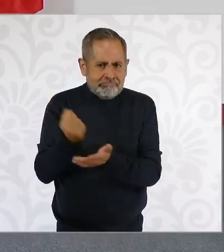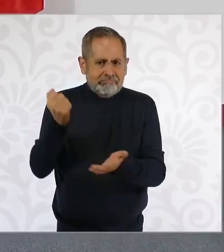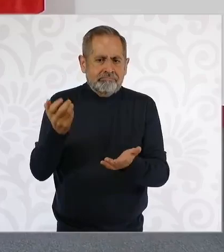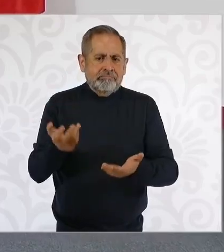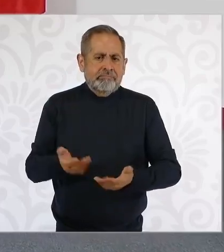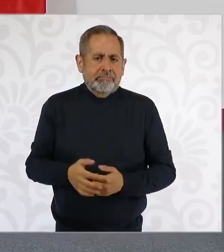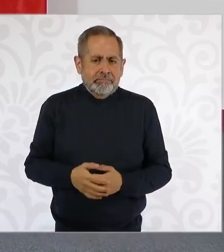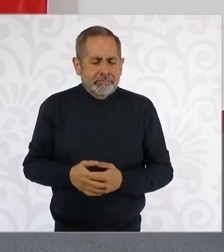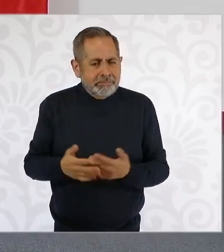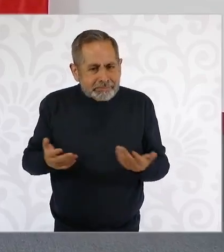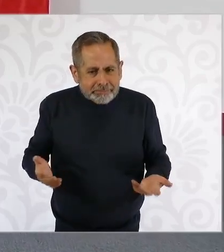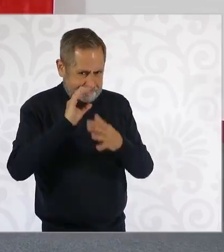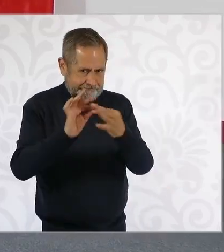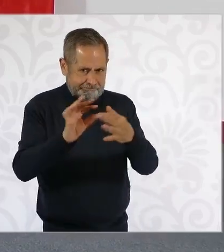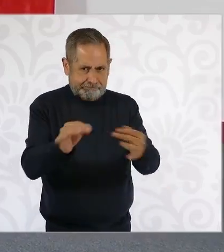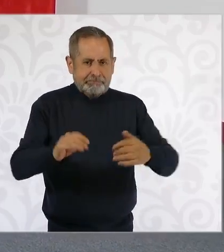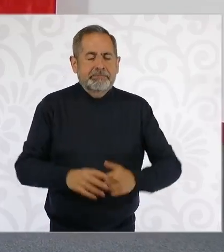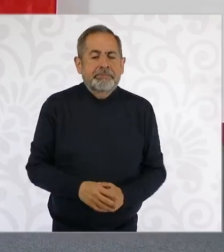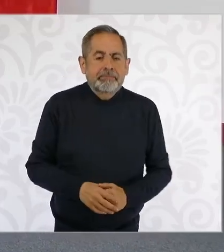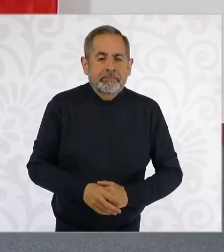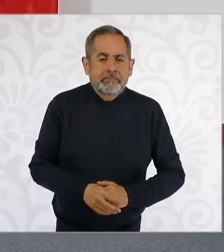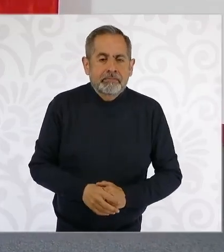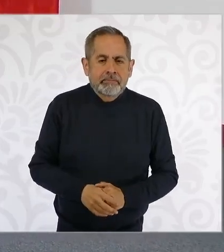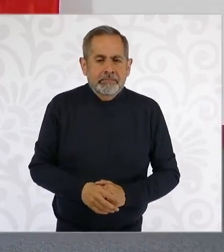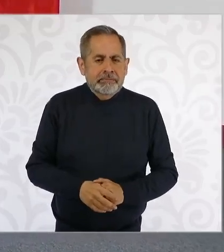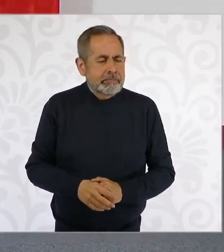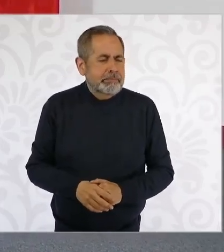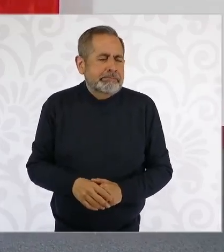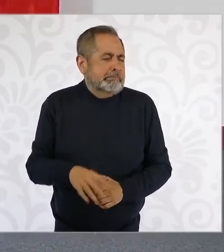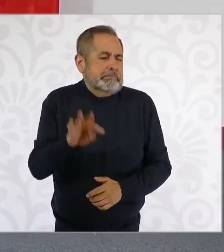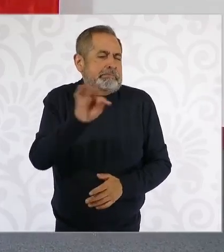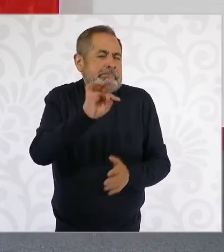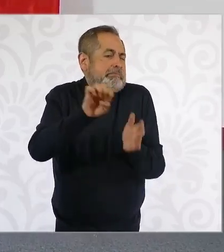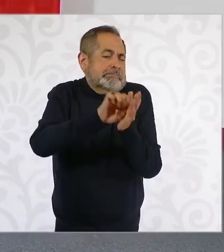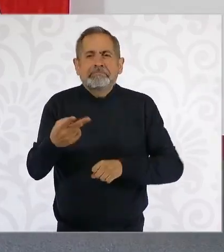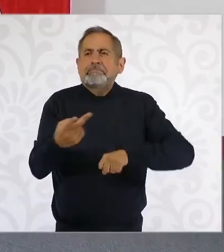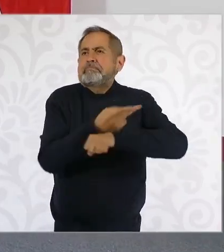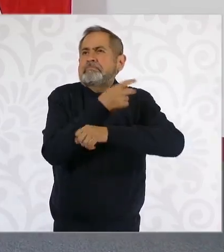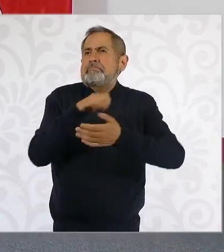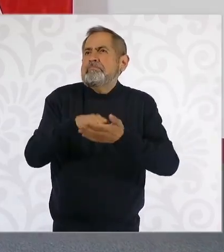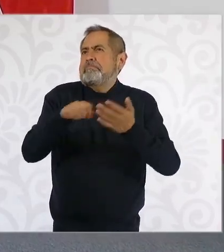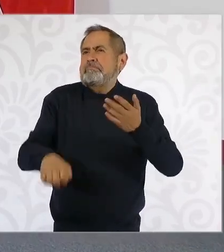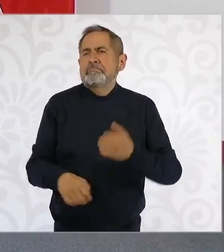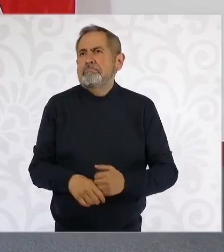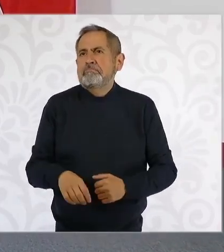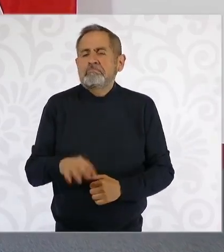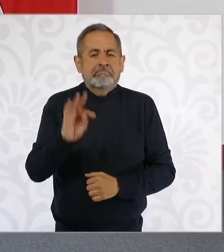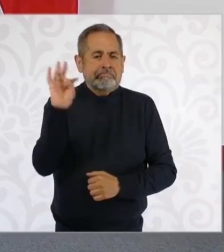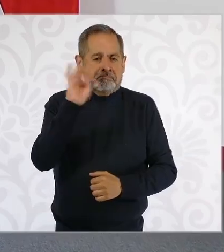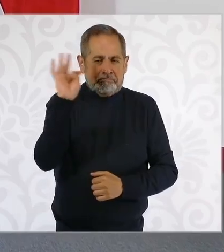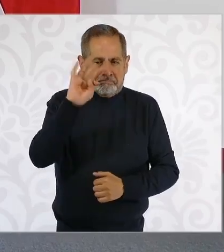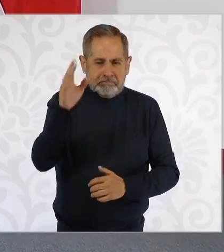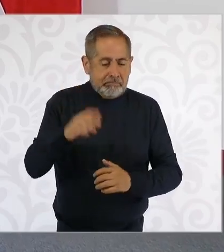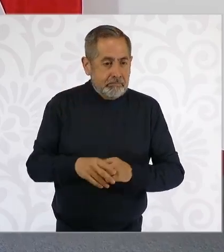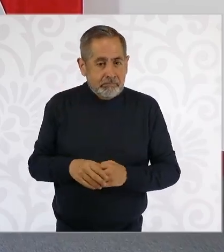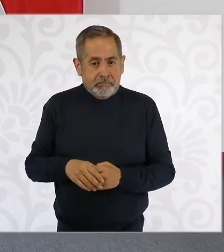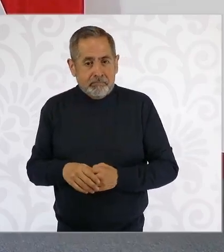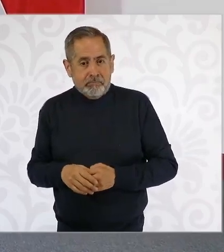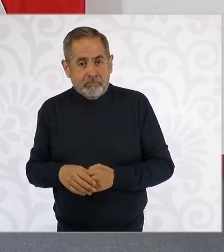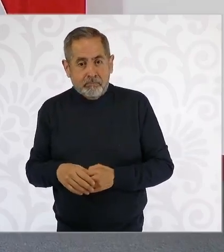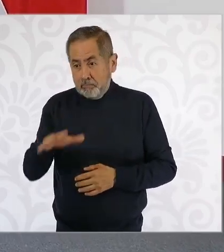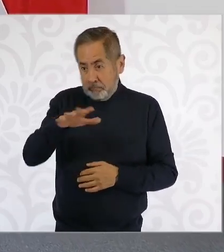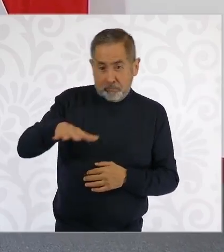Véanlo al revés. ¿Qué ocurriría si en contra de la decisión del